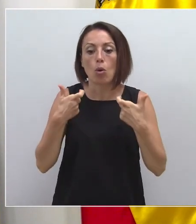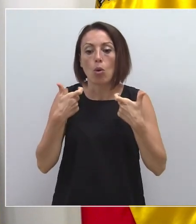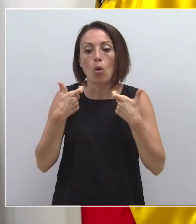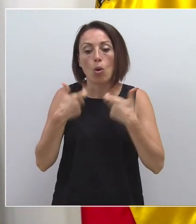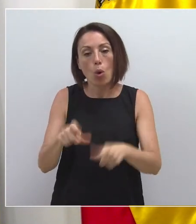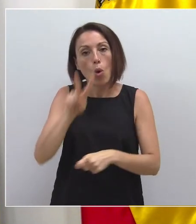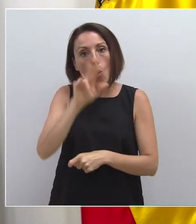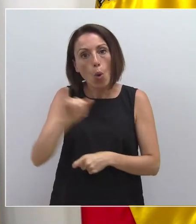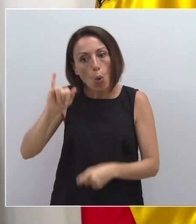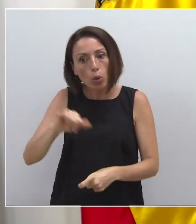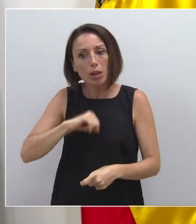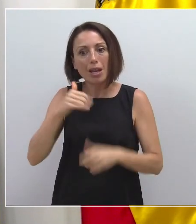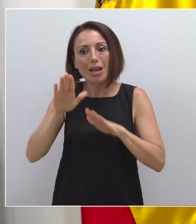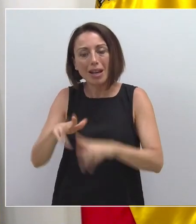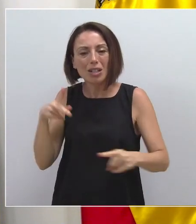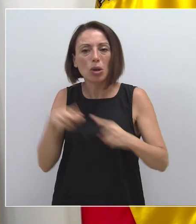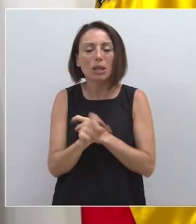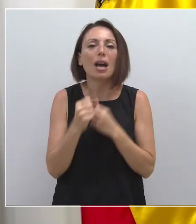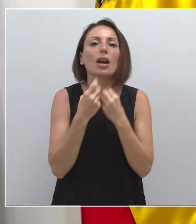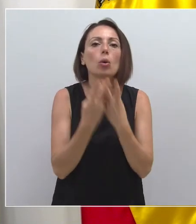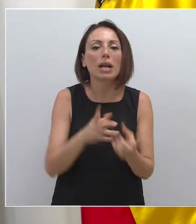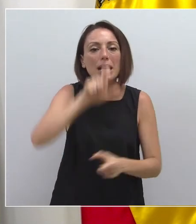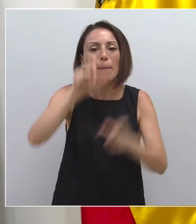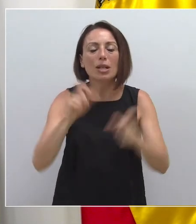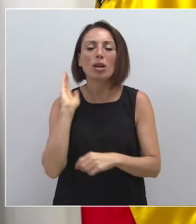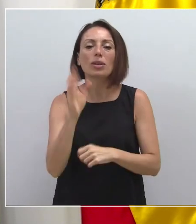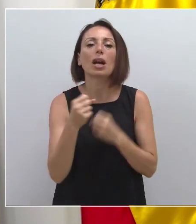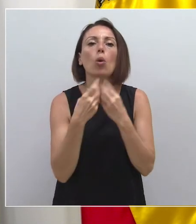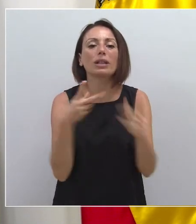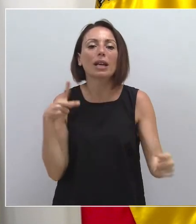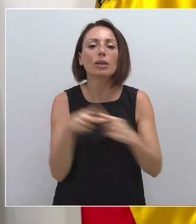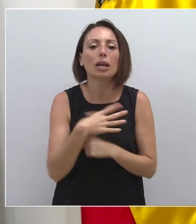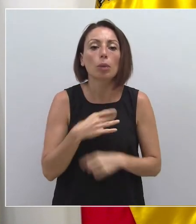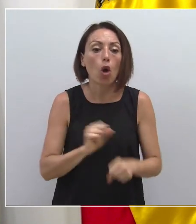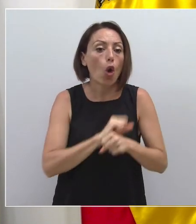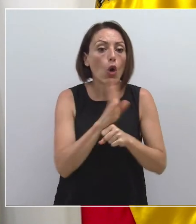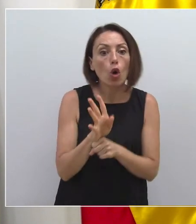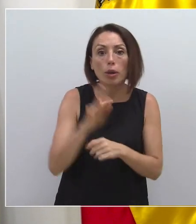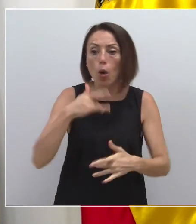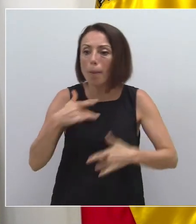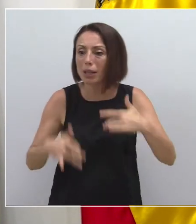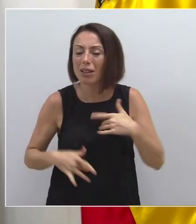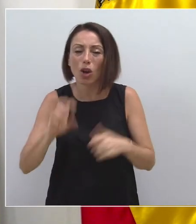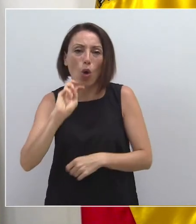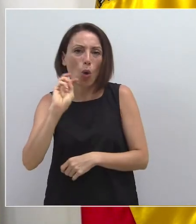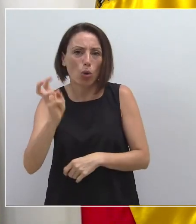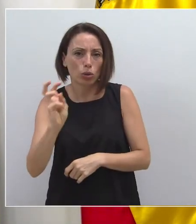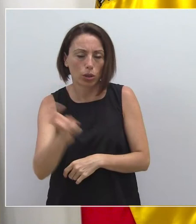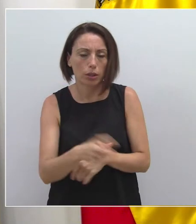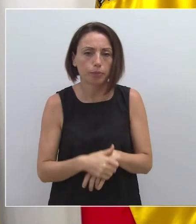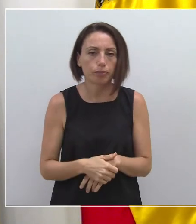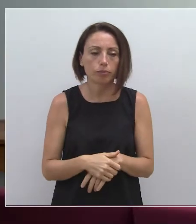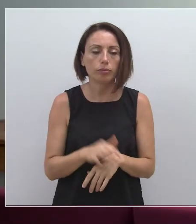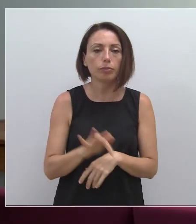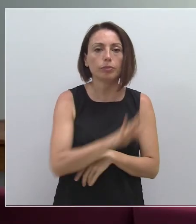ser evitados y el número de personas afectadas que pueden ser evitadas, tanto por COVID como por otras patologías. La